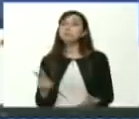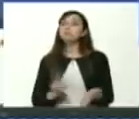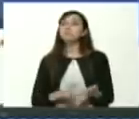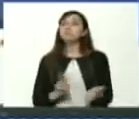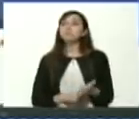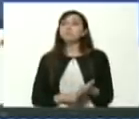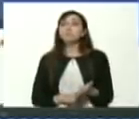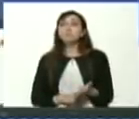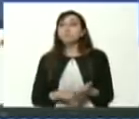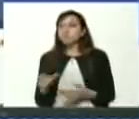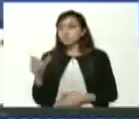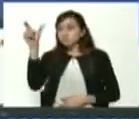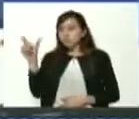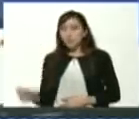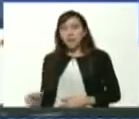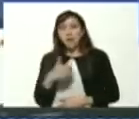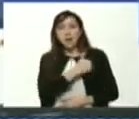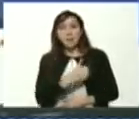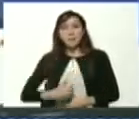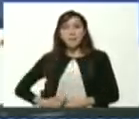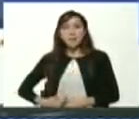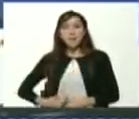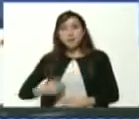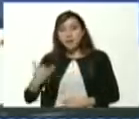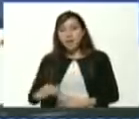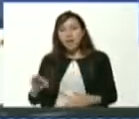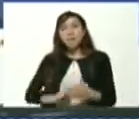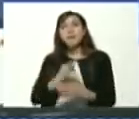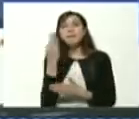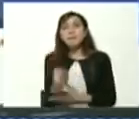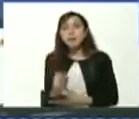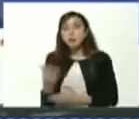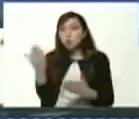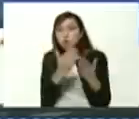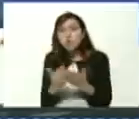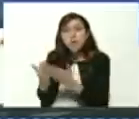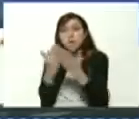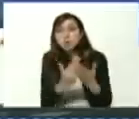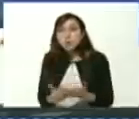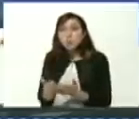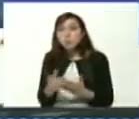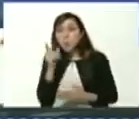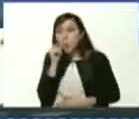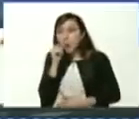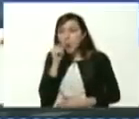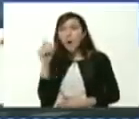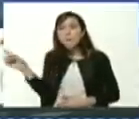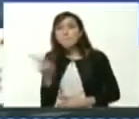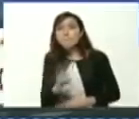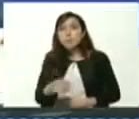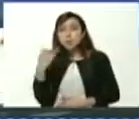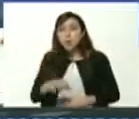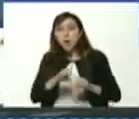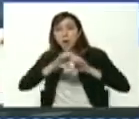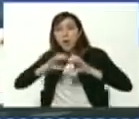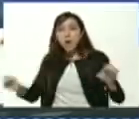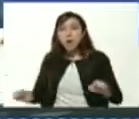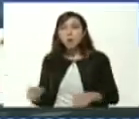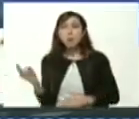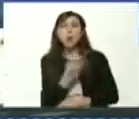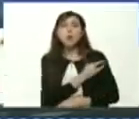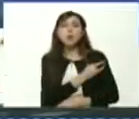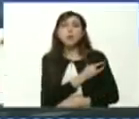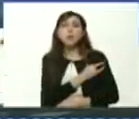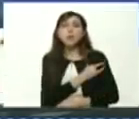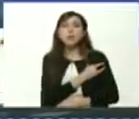aquí tenemos al presidente de la Federación de Estudiantes Venezolanos de Educación Universitaria